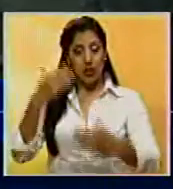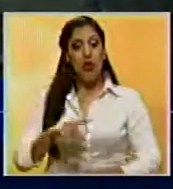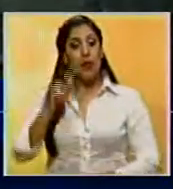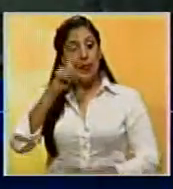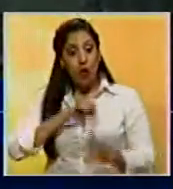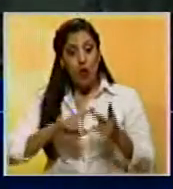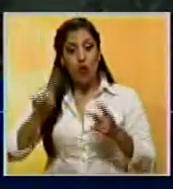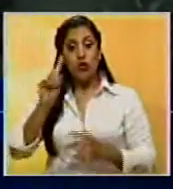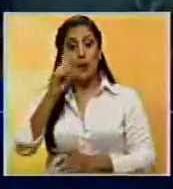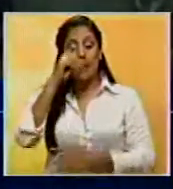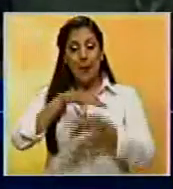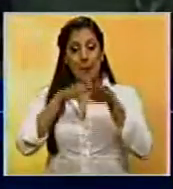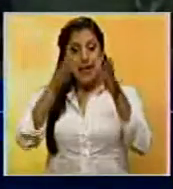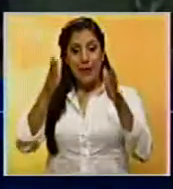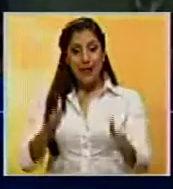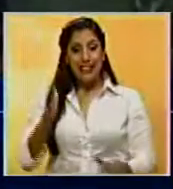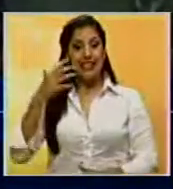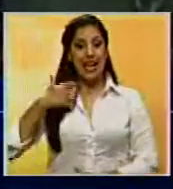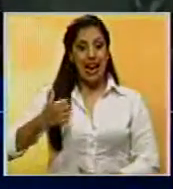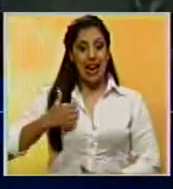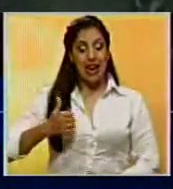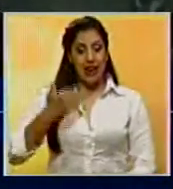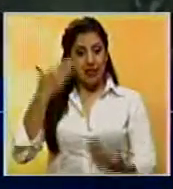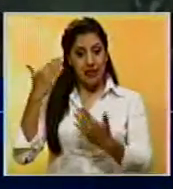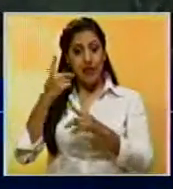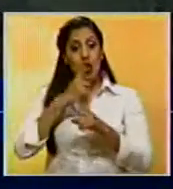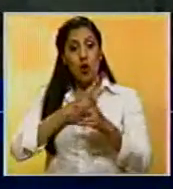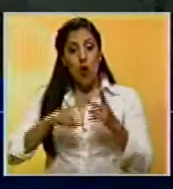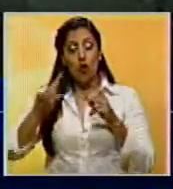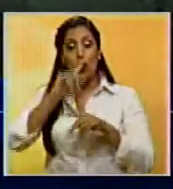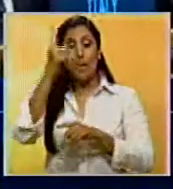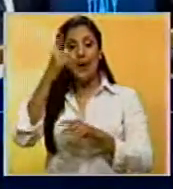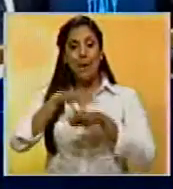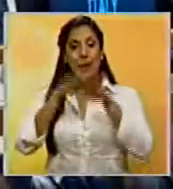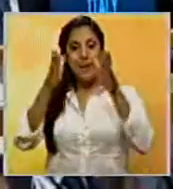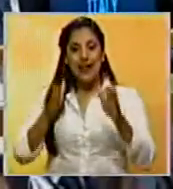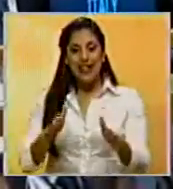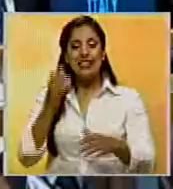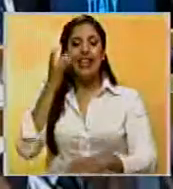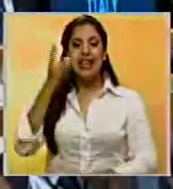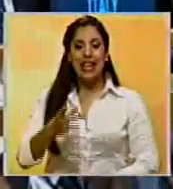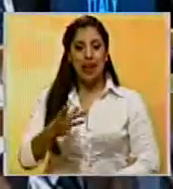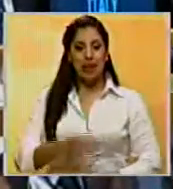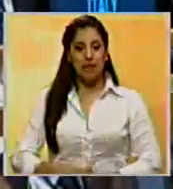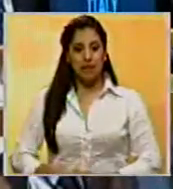Kerry, el primer ministro de Canadá, Justin Trudeau y el primer ministro de Italia, Matteo Renzi.